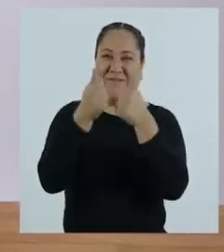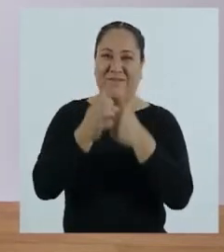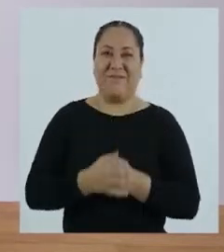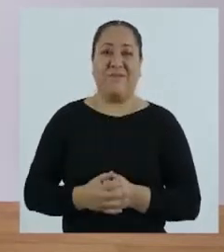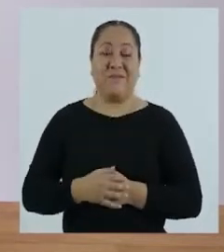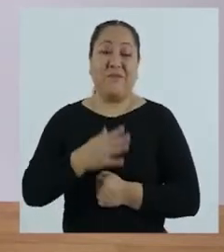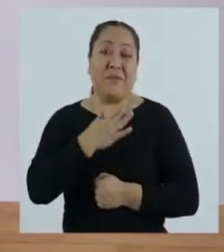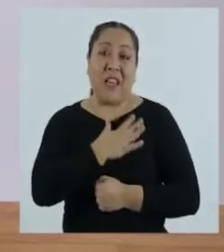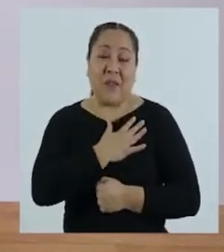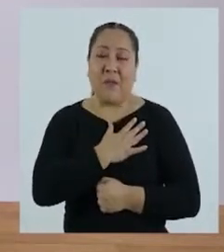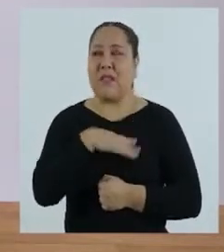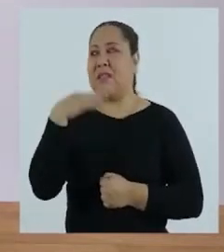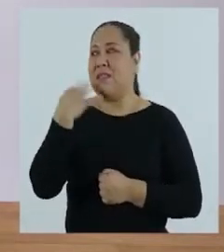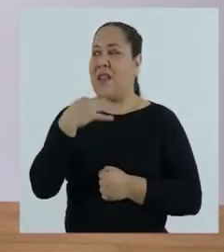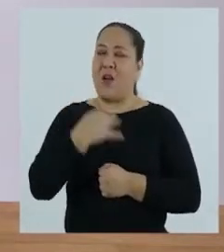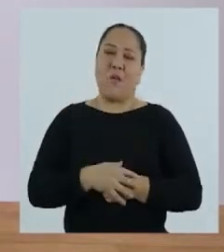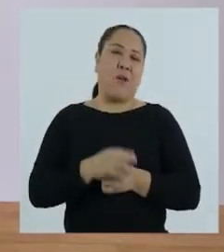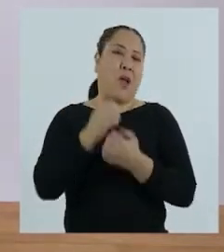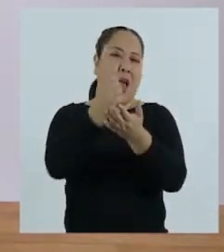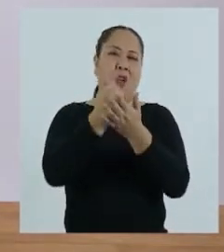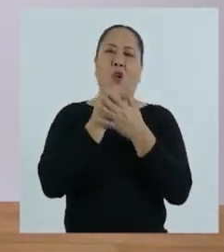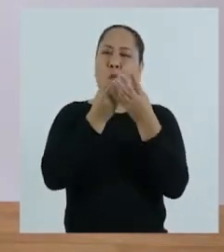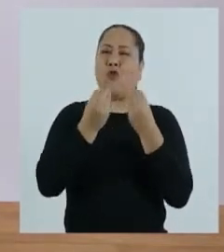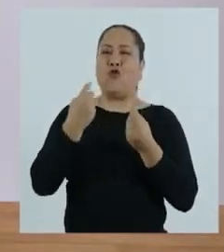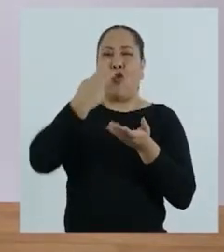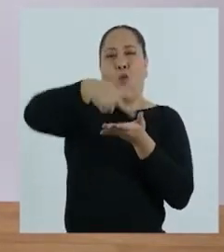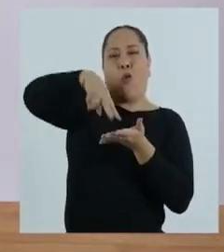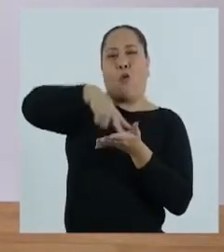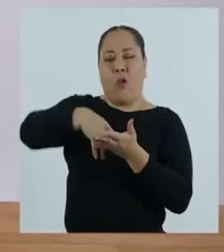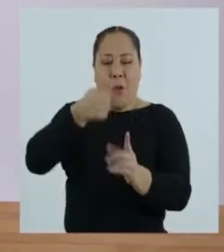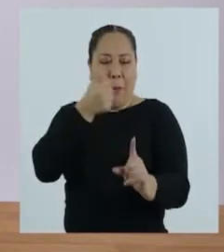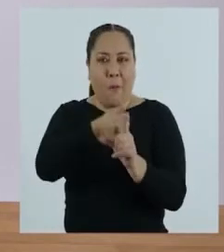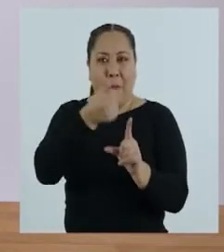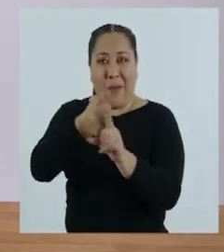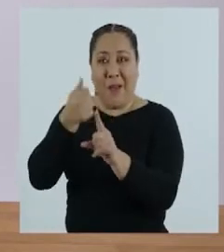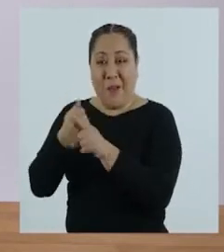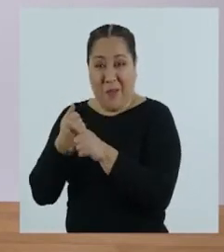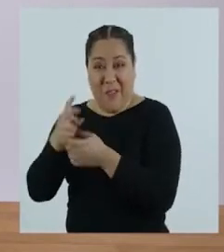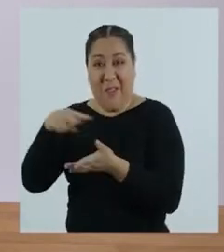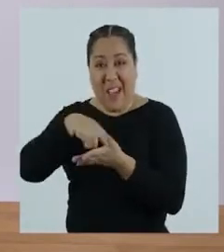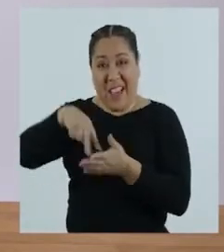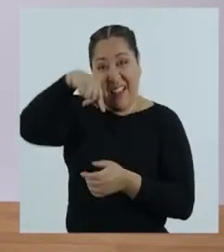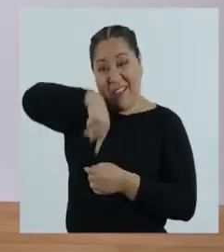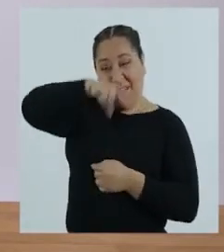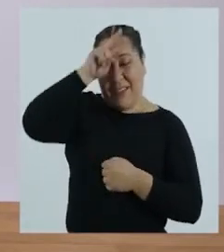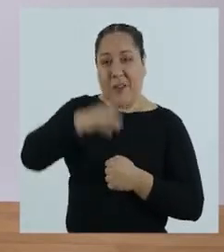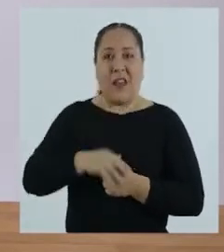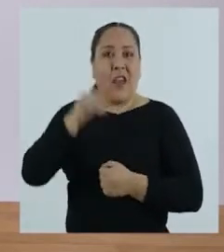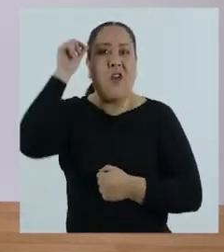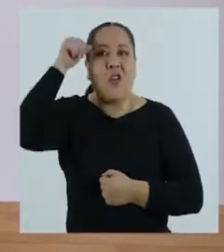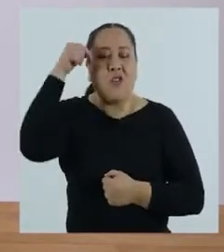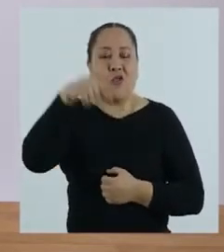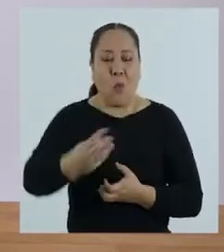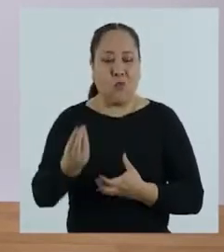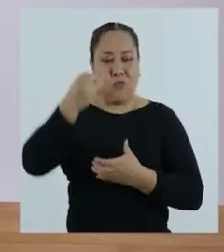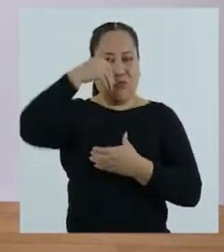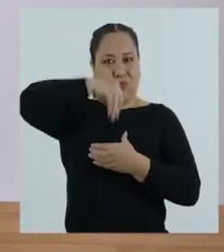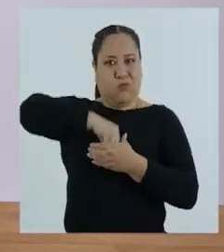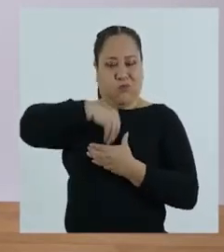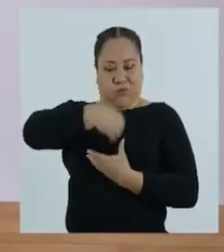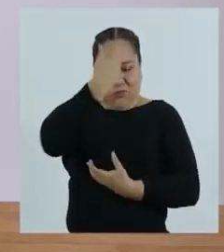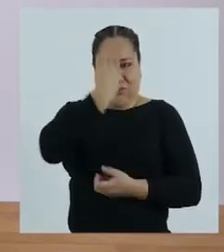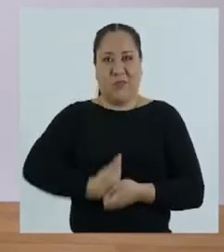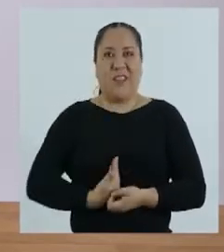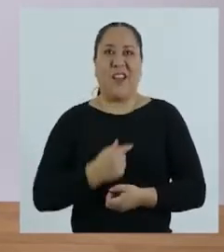Eso es. Para mí, siempre ha sido útil usar estos movimientos de nuestras propias danzas. Recordemos que son parte de lo que